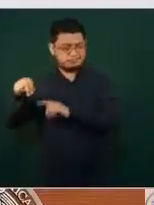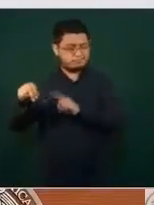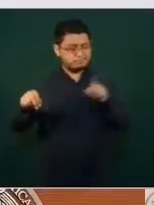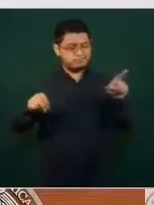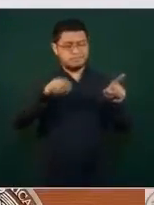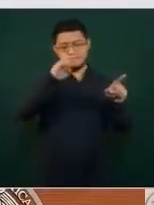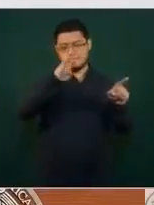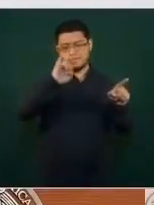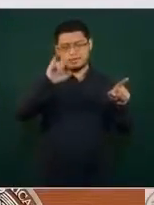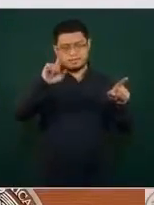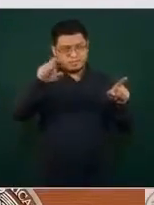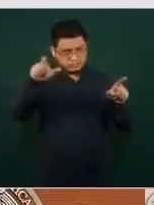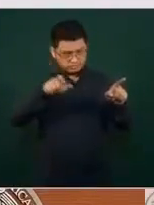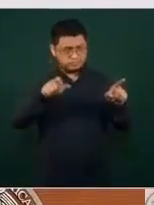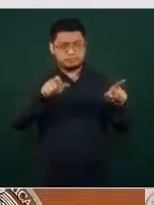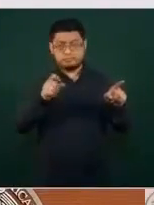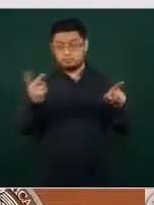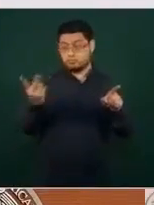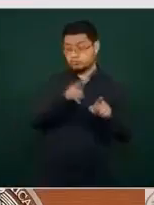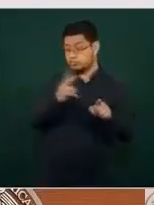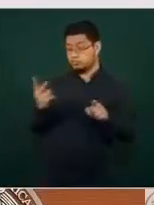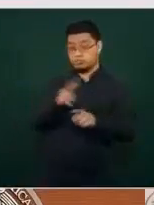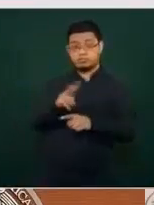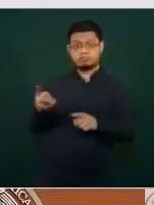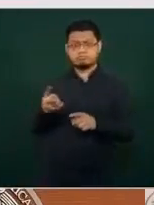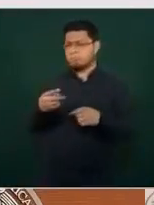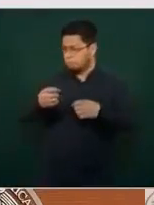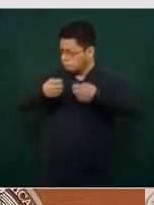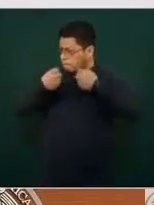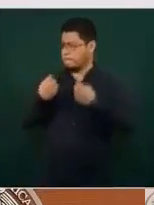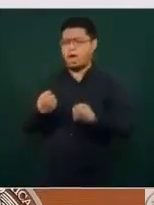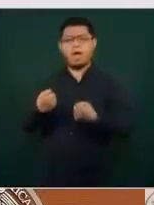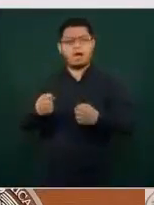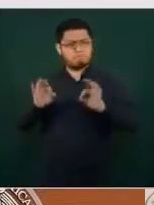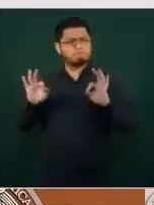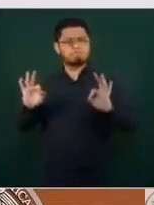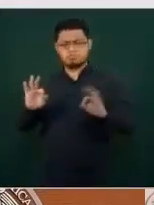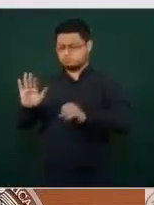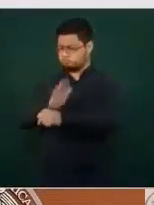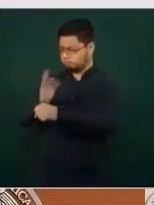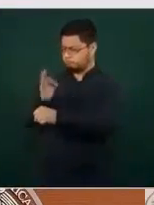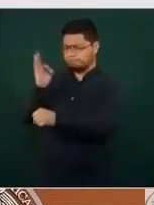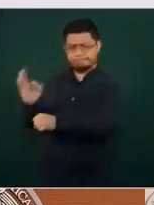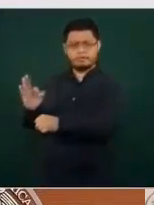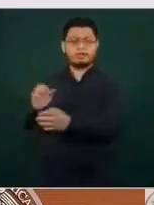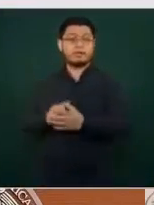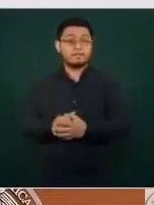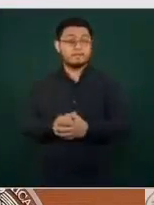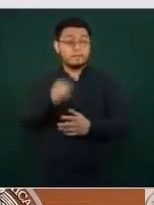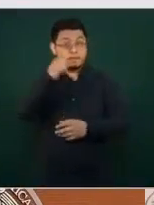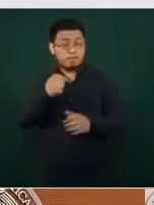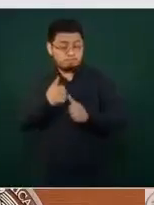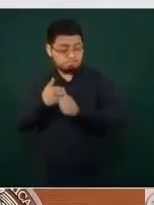personal con escoltas, con la seguridad correspondiente, para hacerlas llegar o acompañar a los